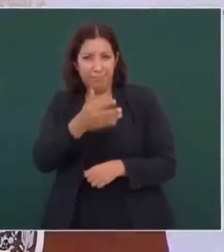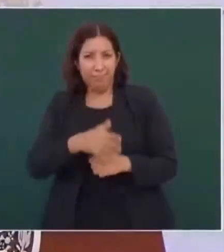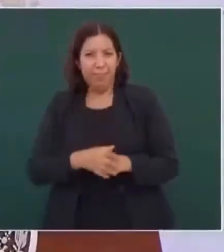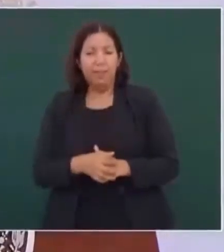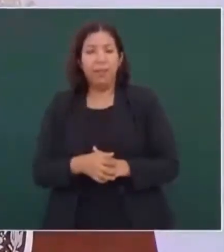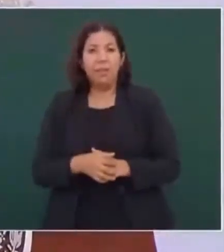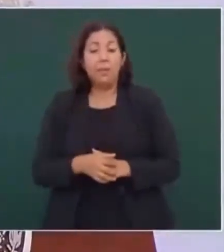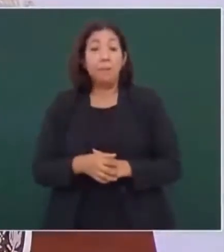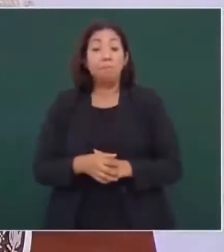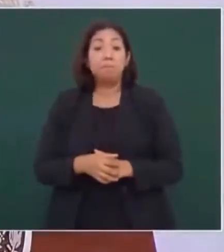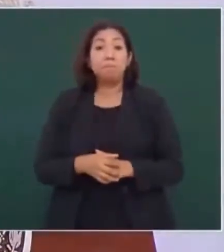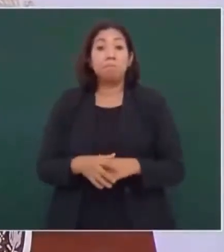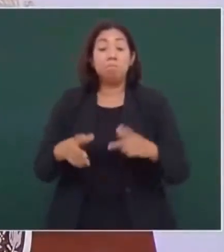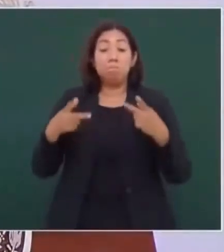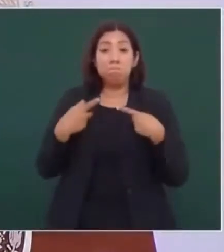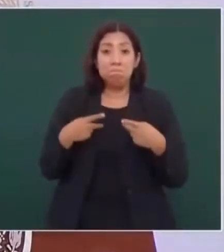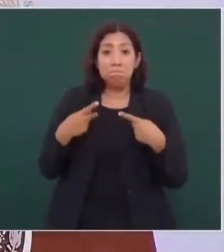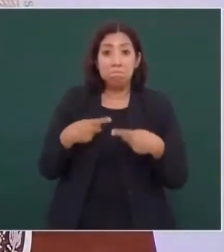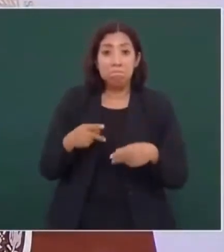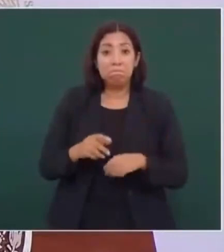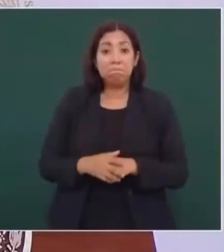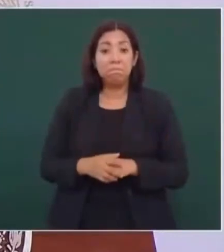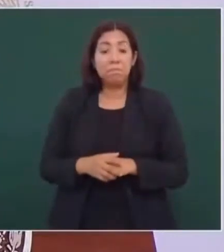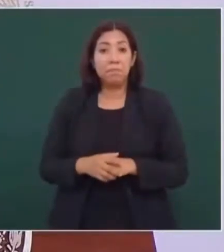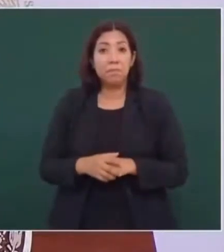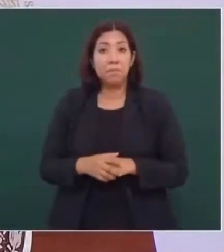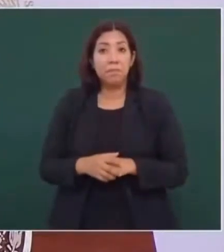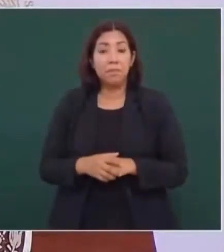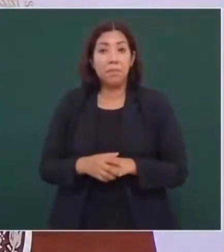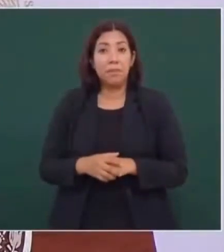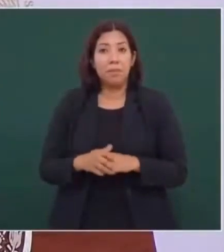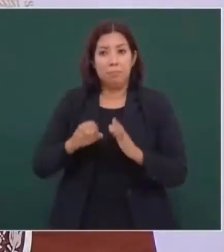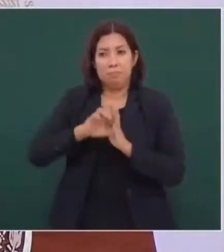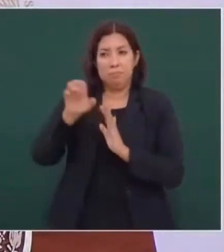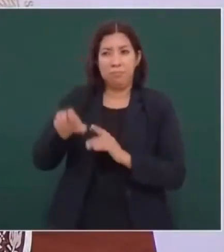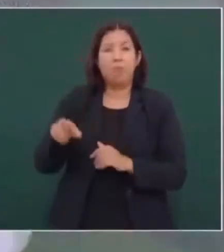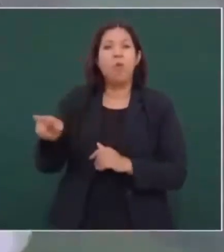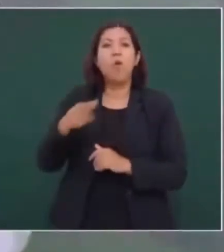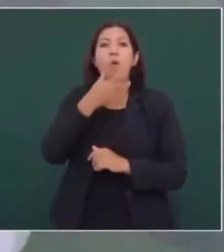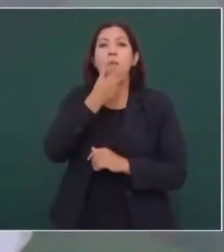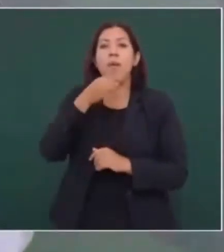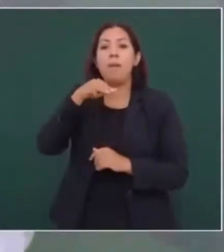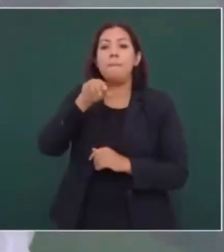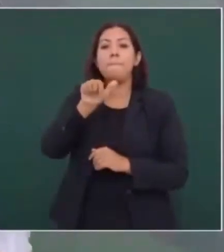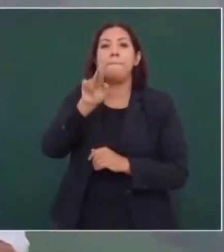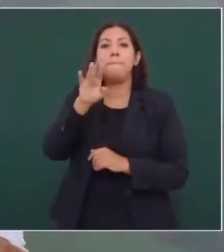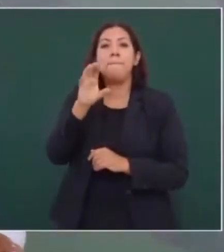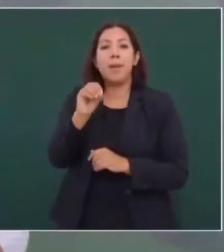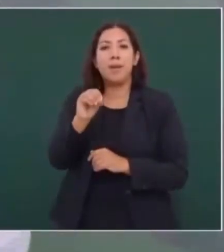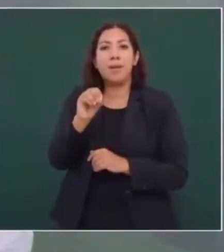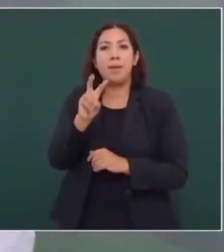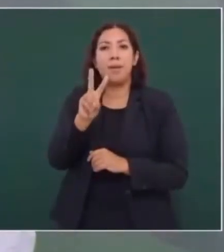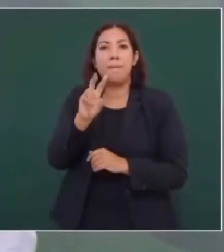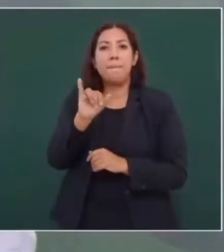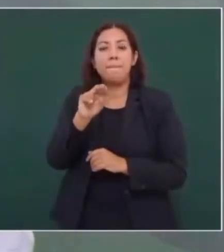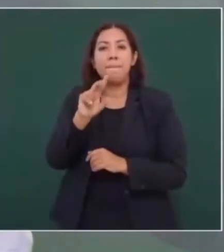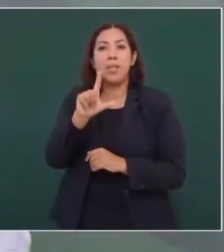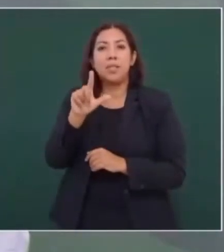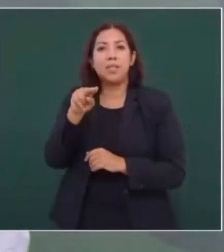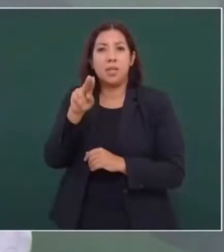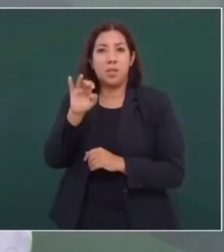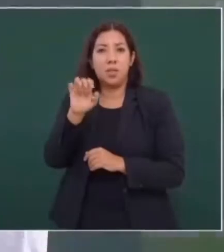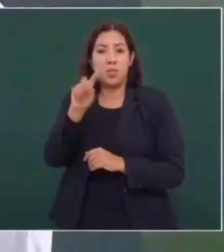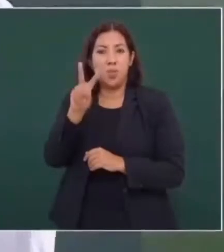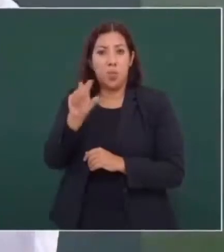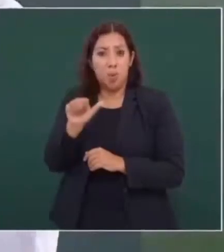amnistía para Mario Villanueva porque son 28 años